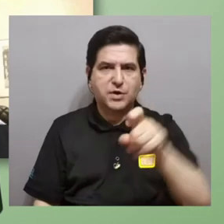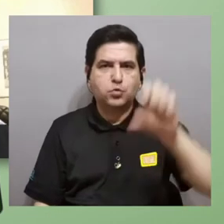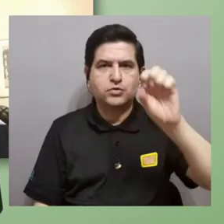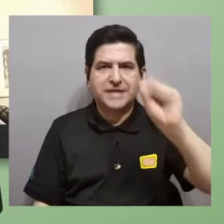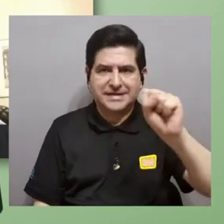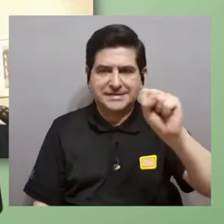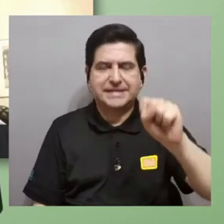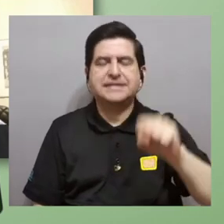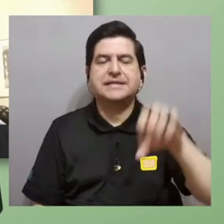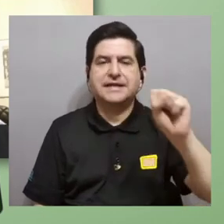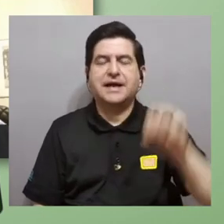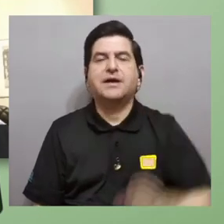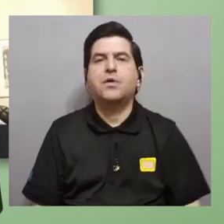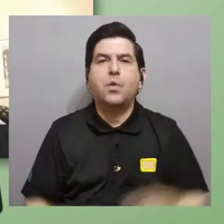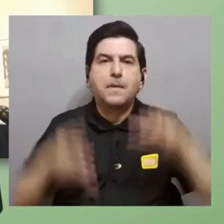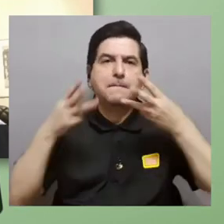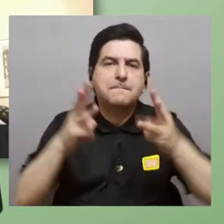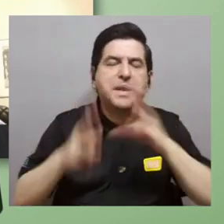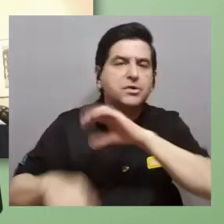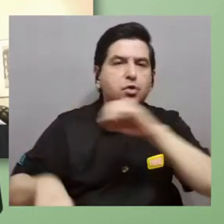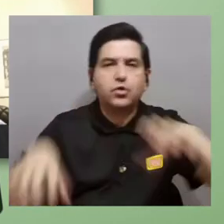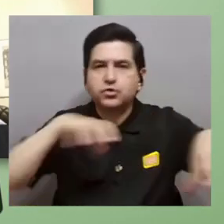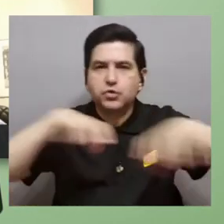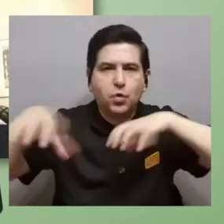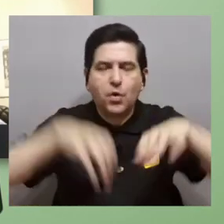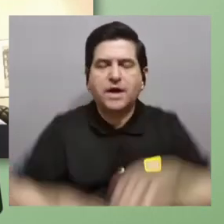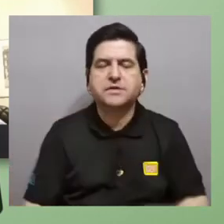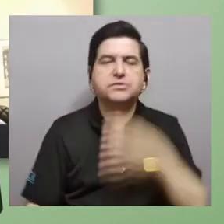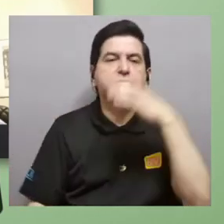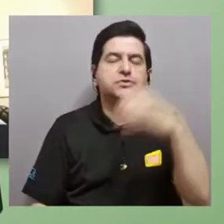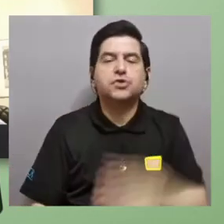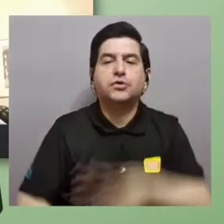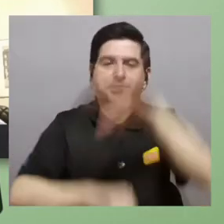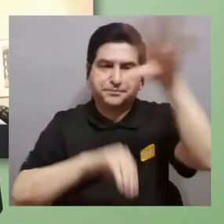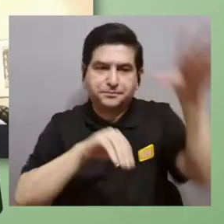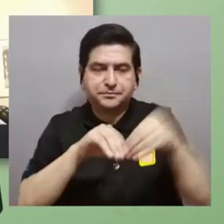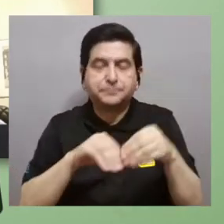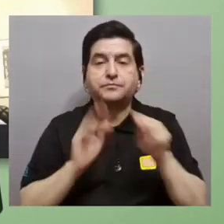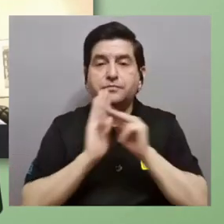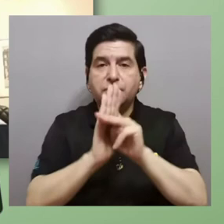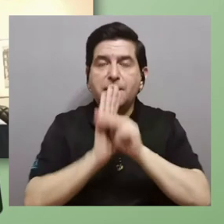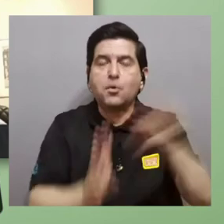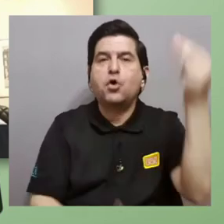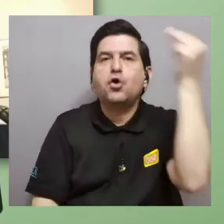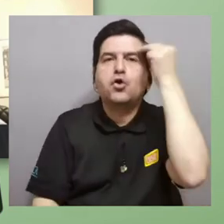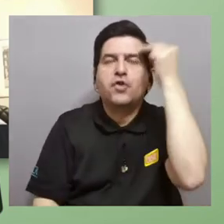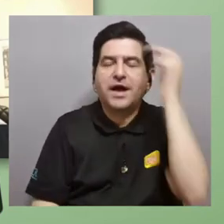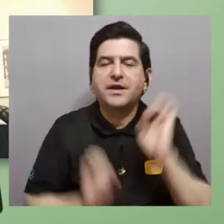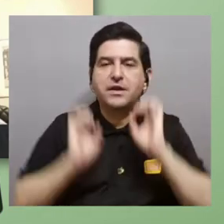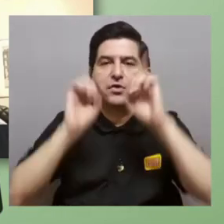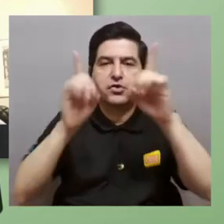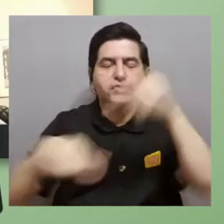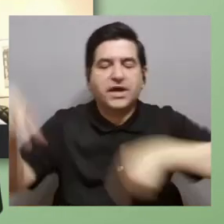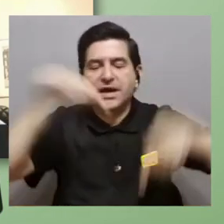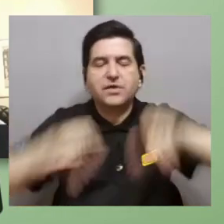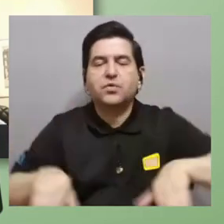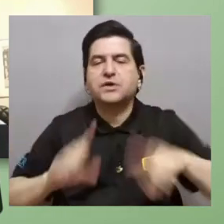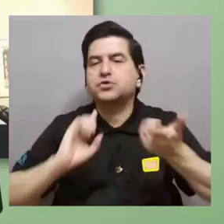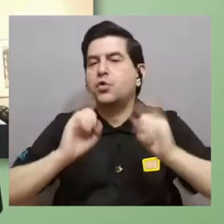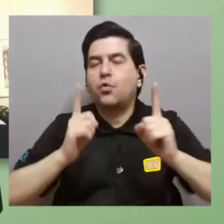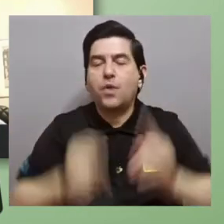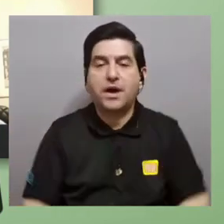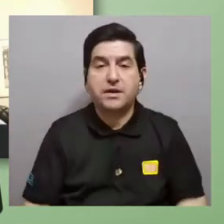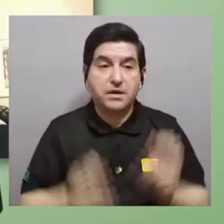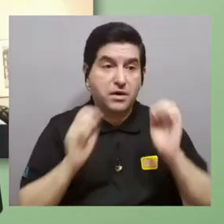¿qué metodologías o acciones sugiere para la incorporación de modelos mentales en la educación química? ¿será